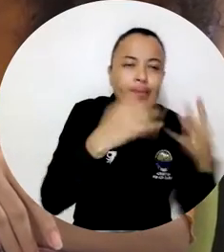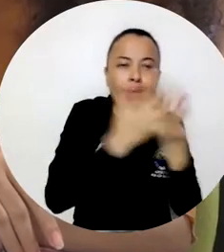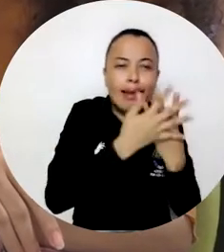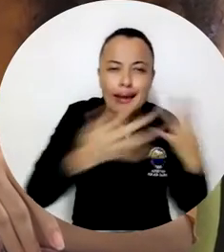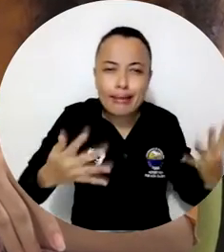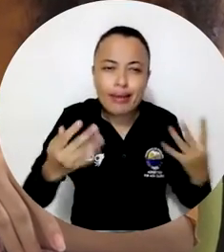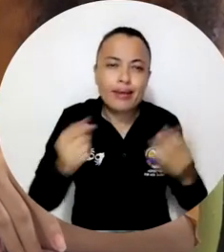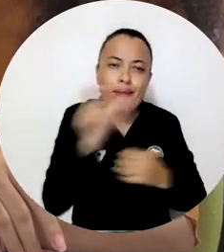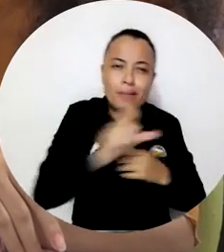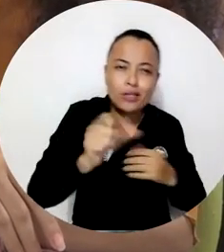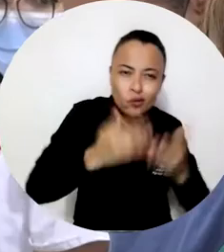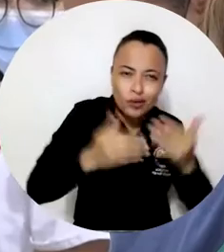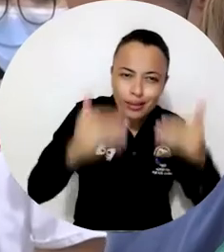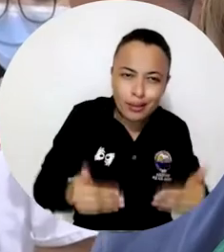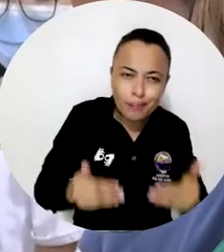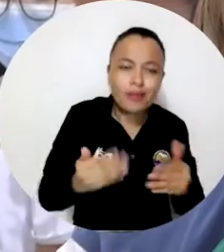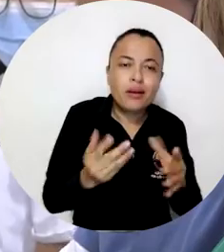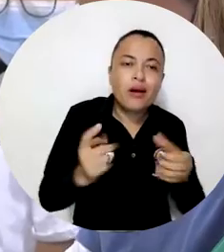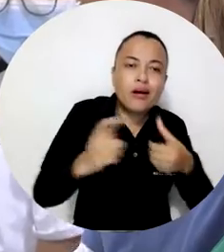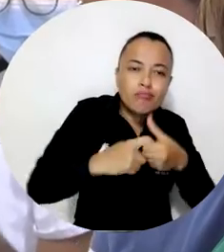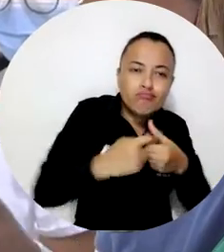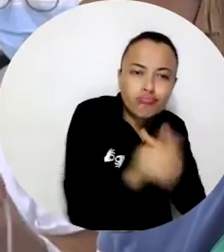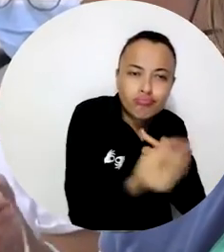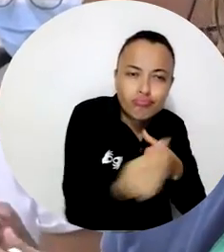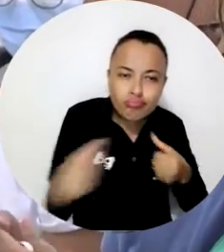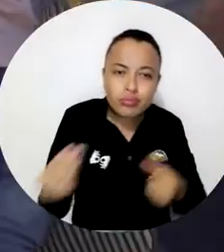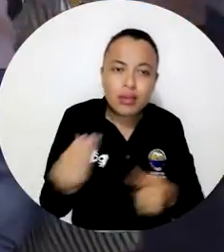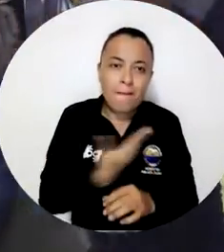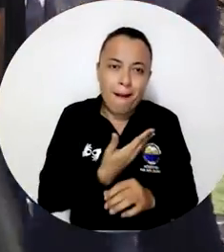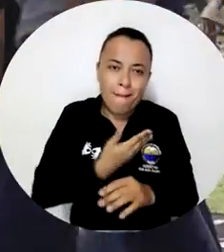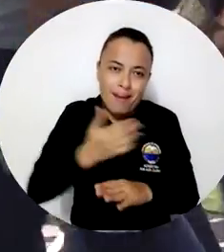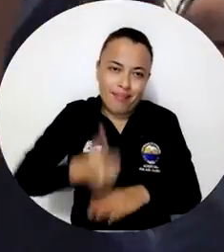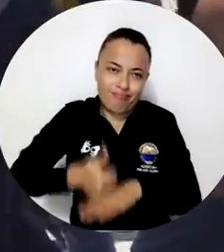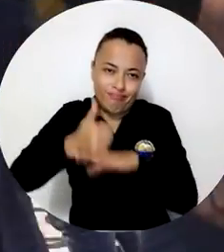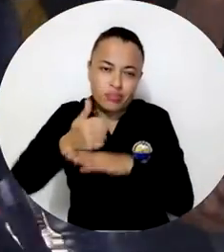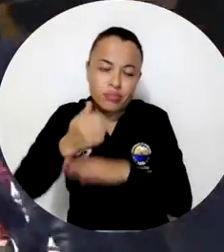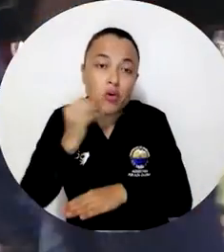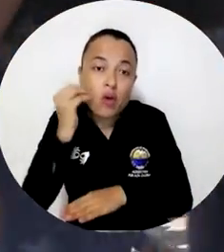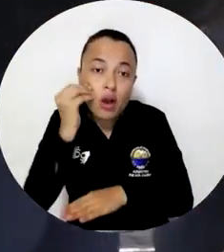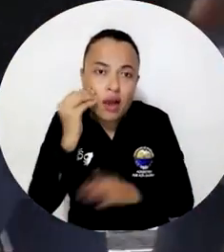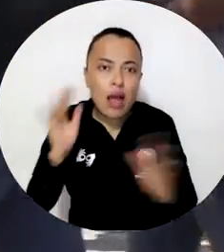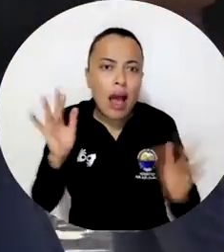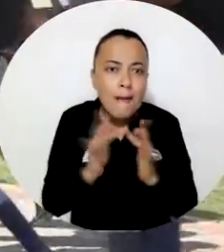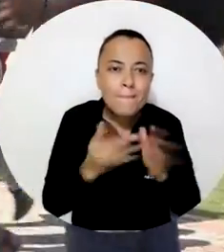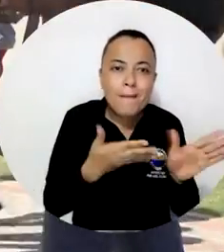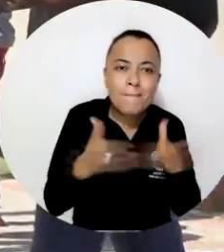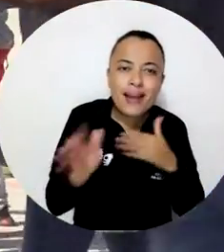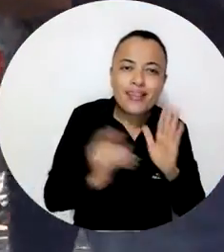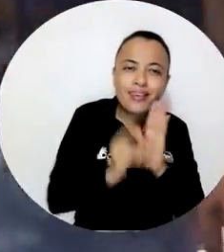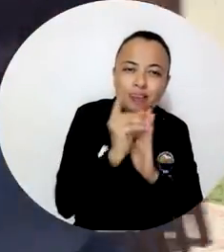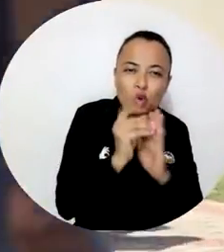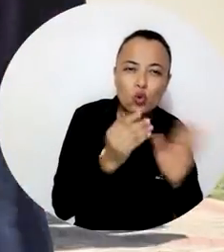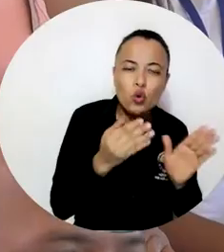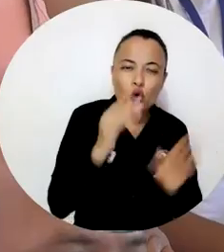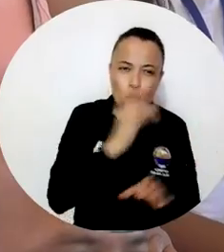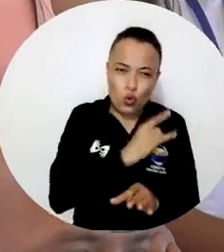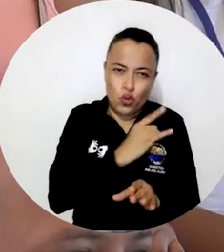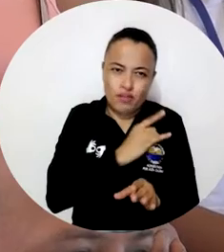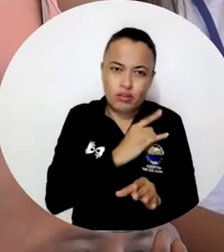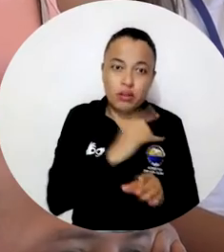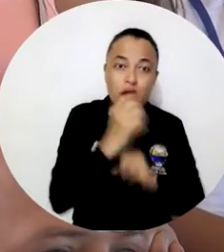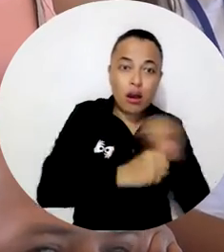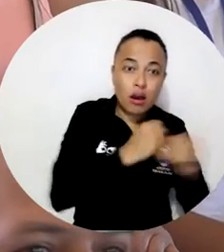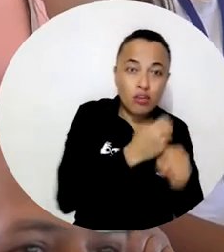Discapacidad, Grupos Étnicos y Madres Cabeza de Hogar, como lo consagra el Plan de Desarrollo Universitario 2020-2030 y